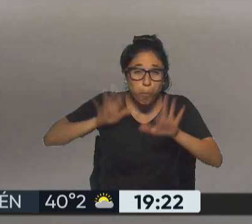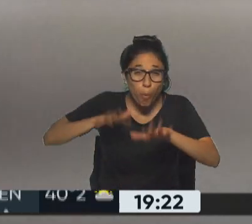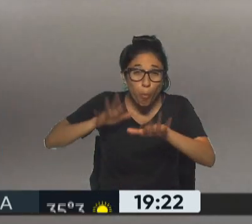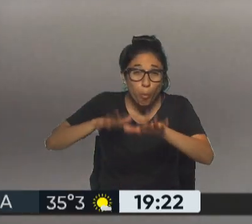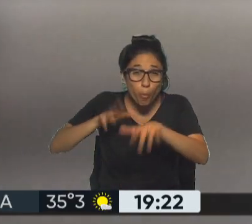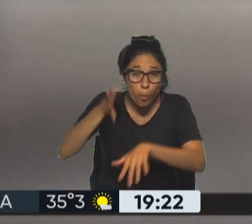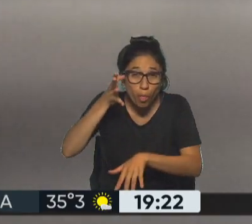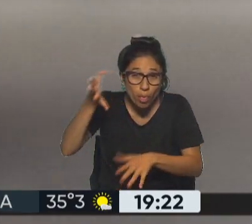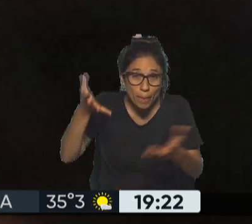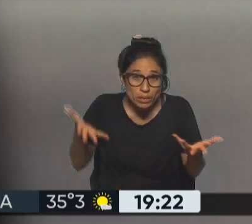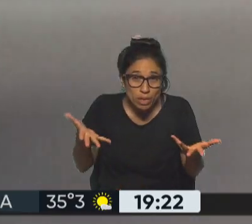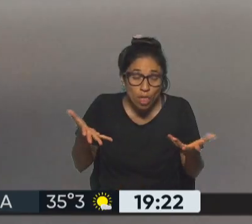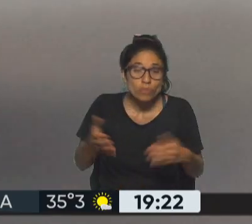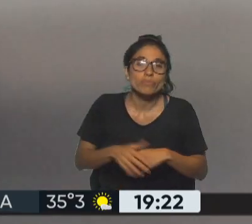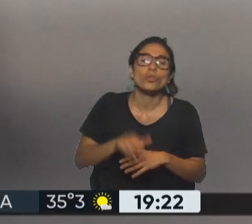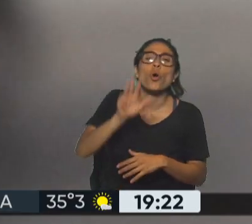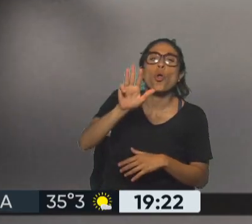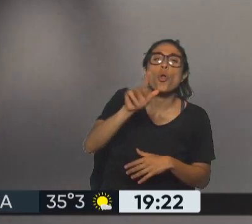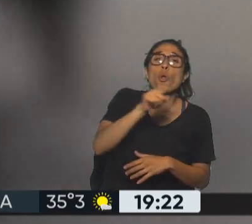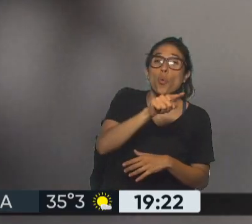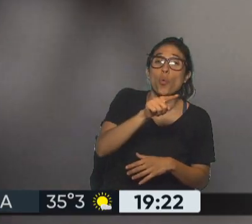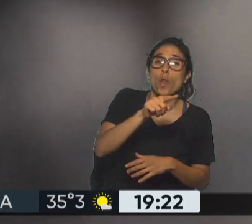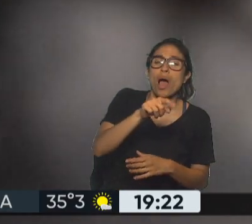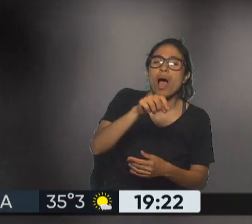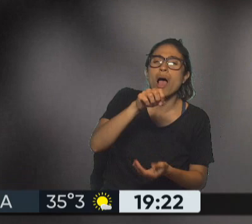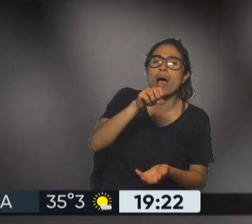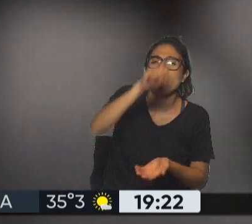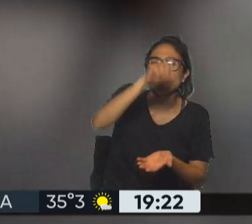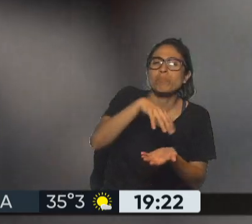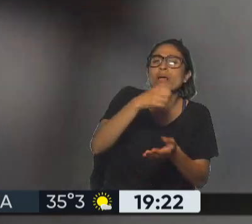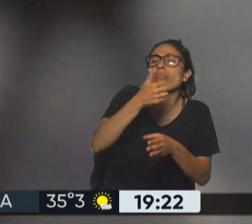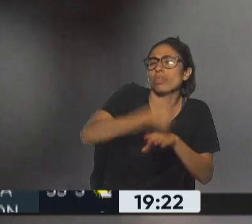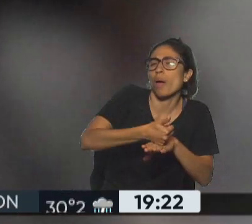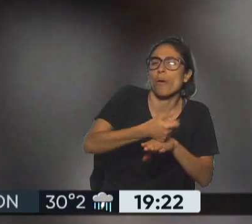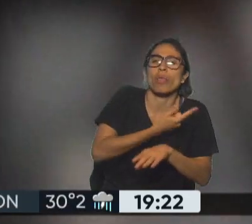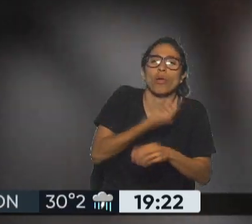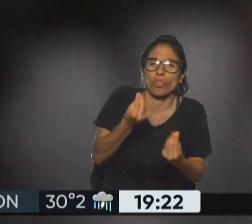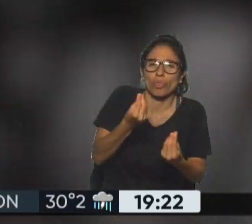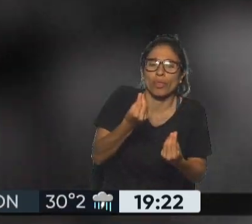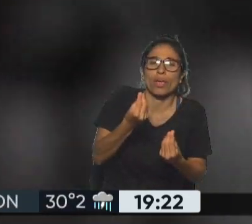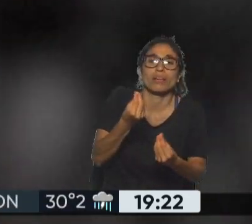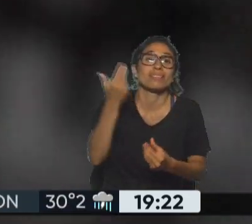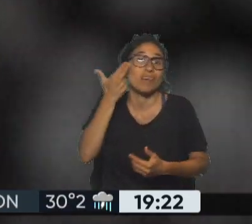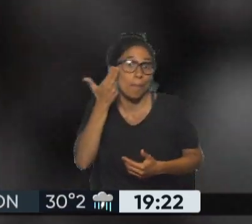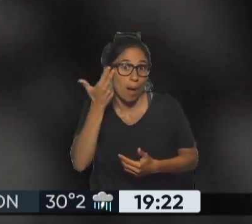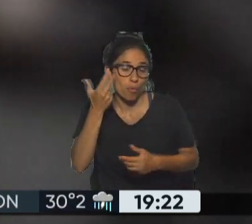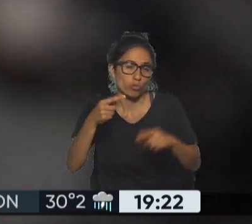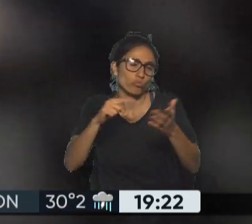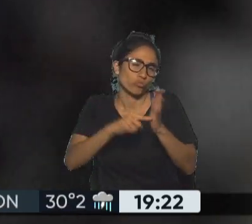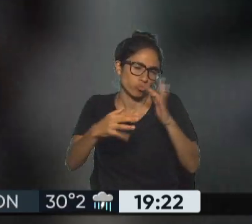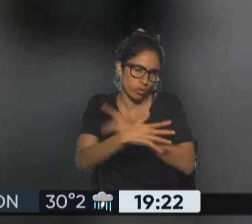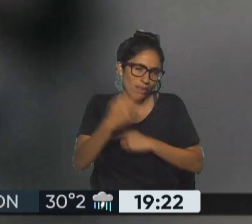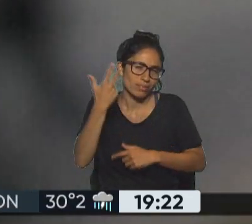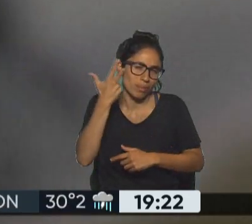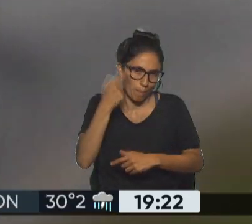en el estado de San Pablo sí por eso llegó bueno en los últimos minutos que fue cuando cuando habló y por eso te decía que la sorpresa es que haya sido sorpresa